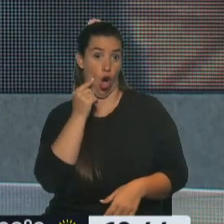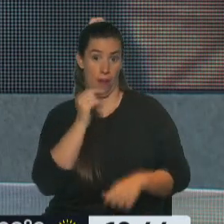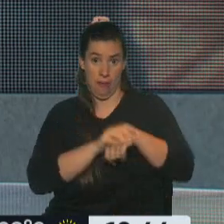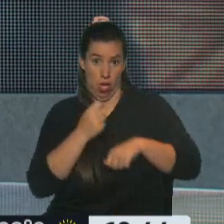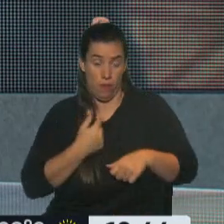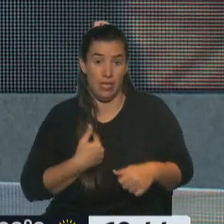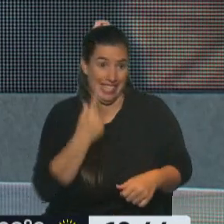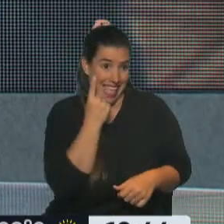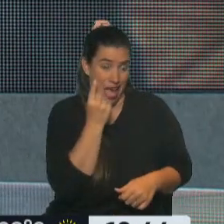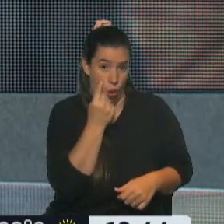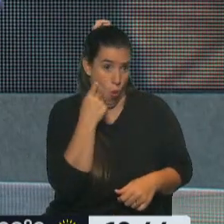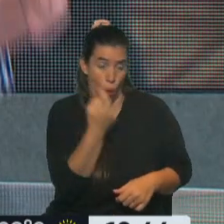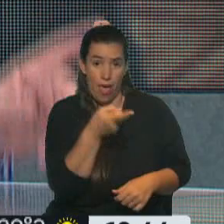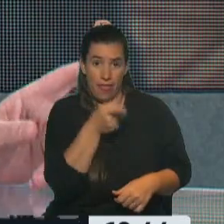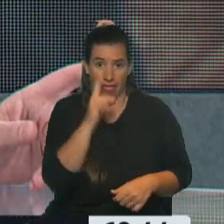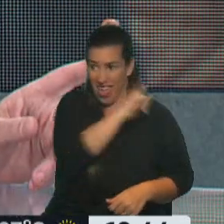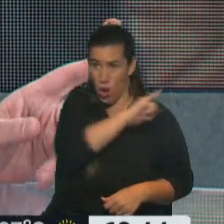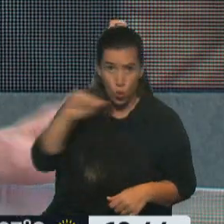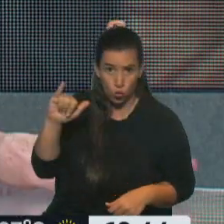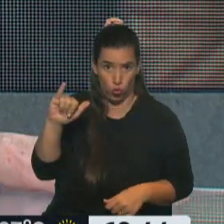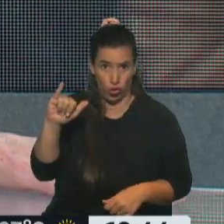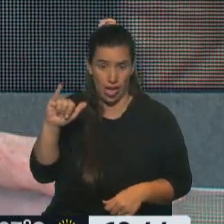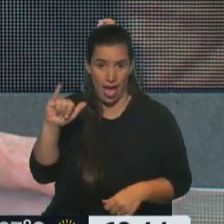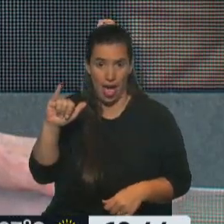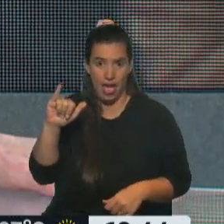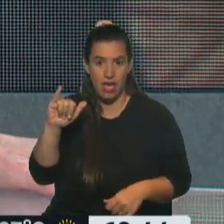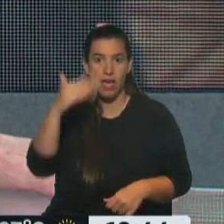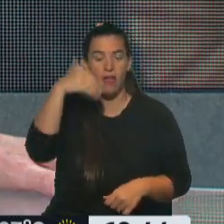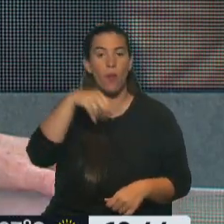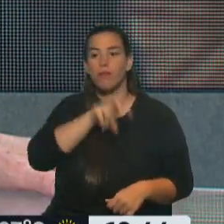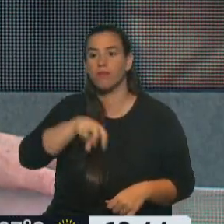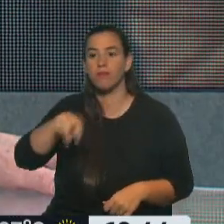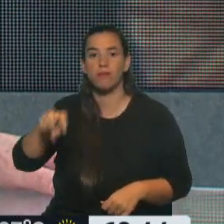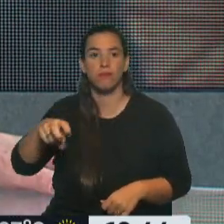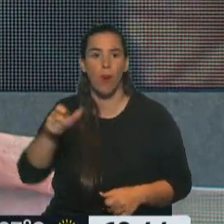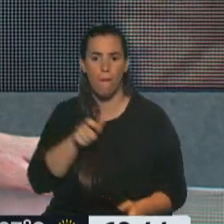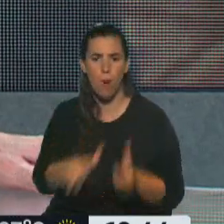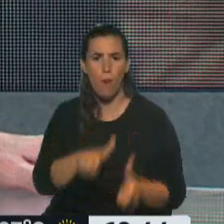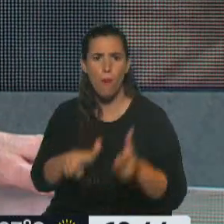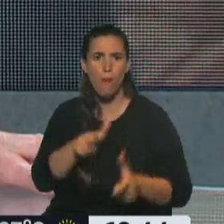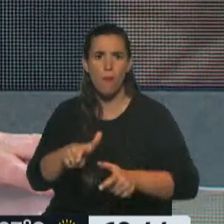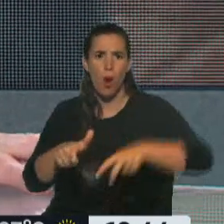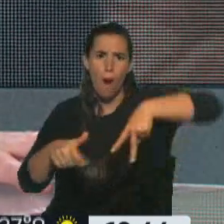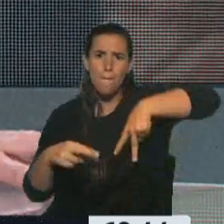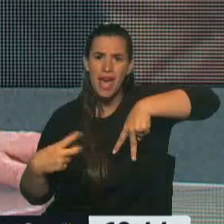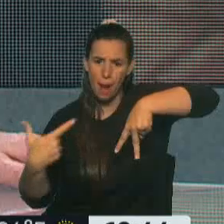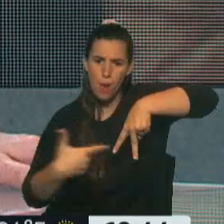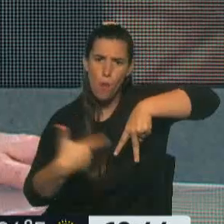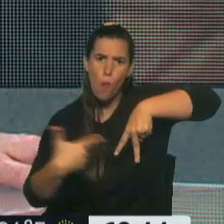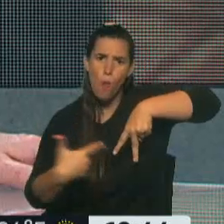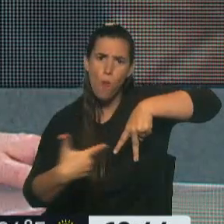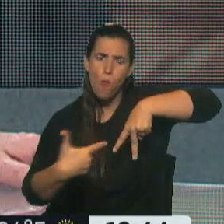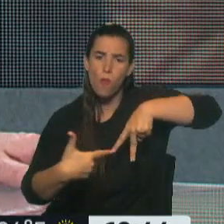Parlamento, va a un estacionamiento y le augerían todas sus piernas, le balean las piernas para